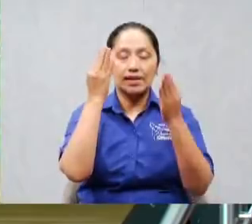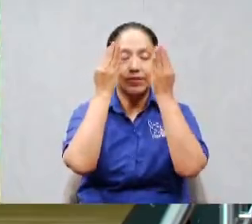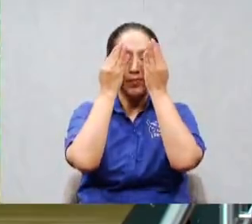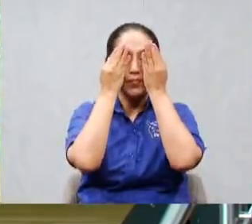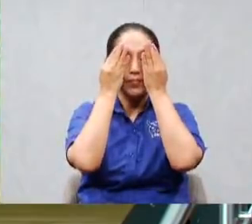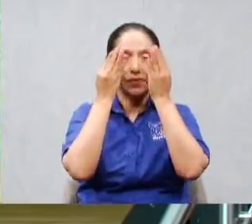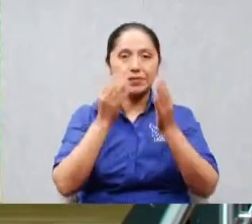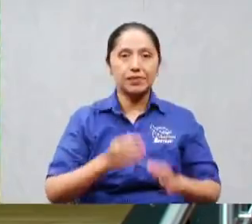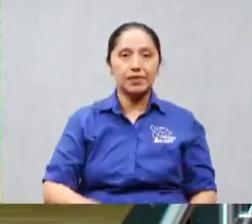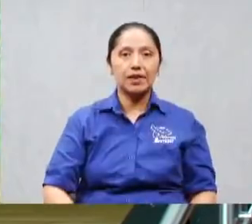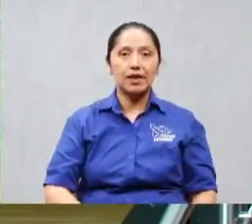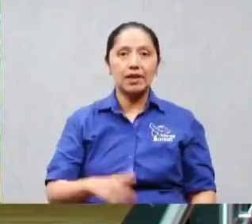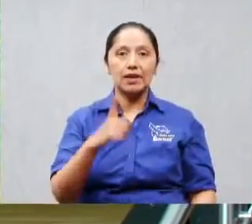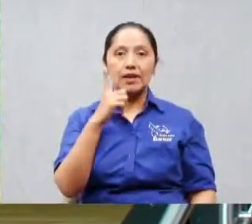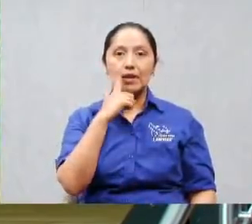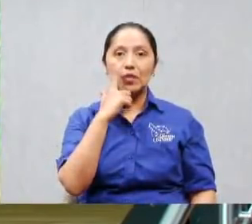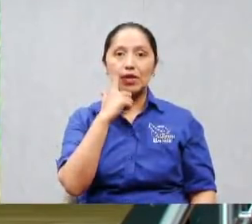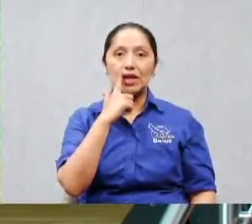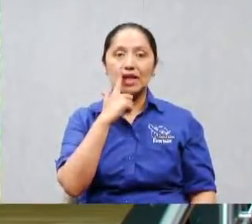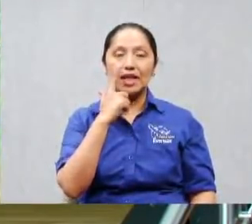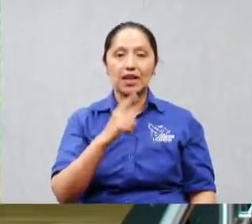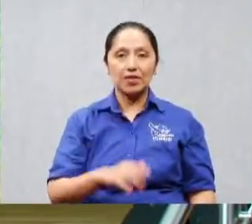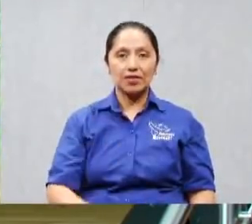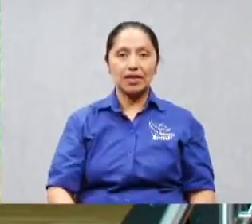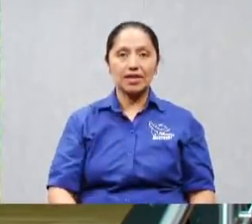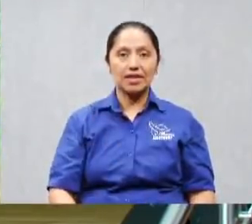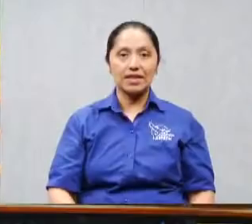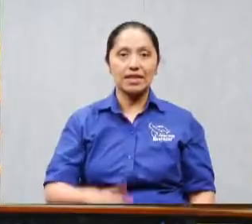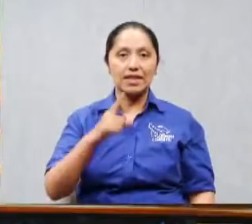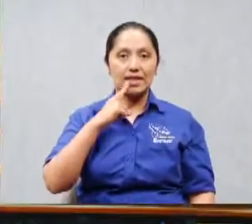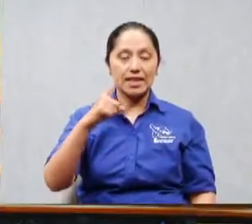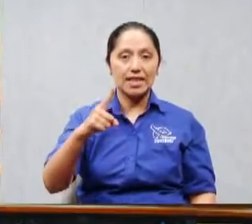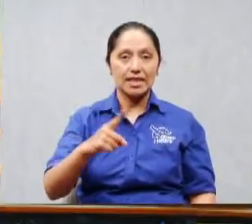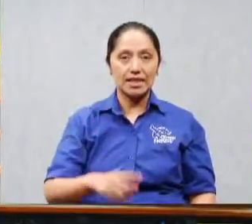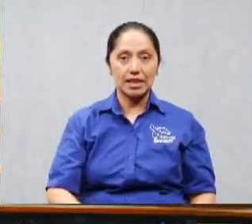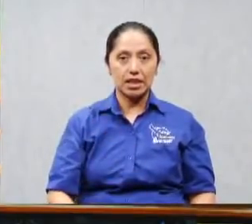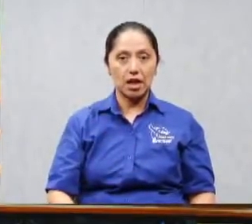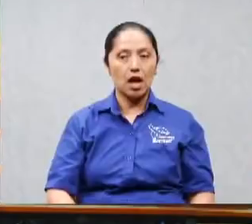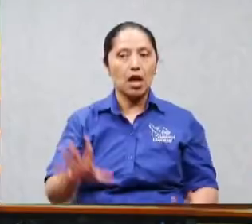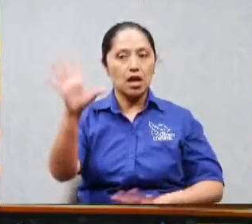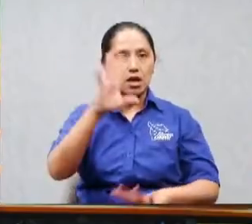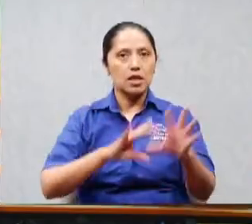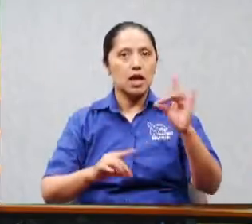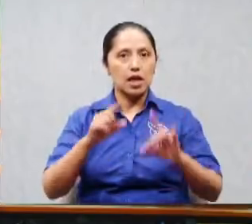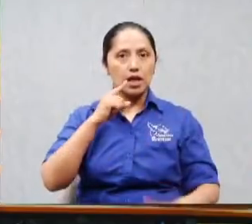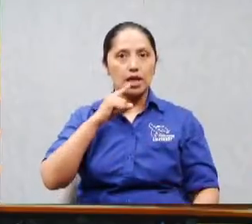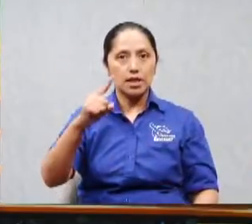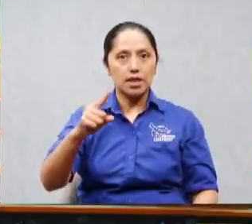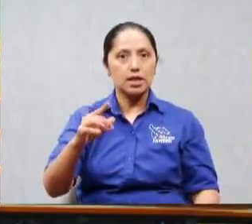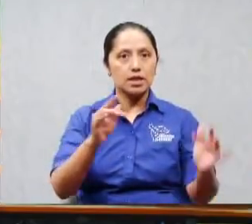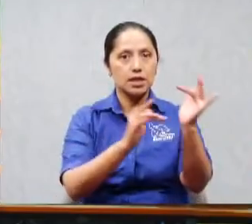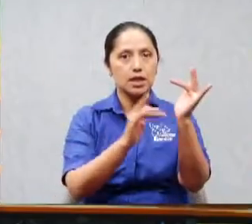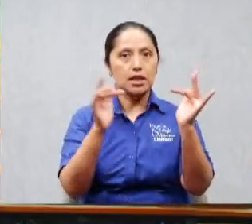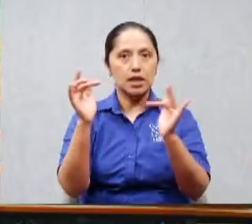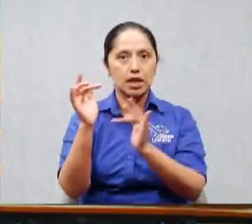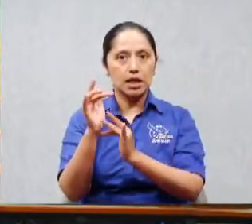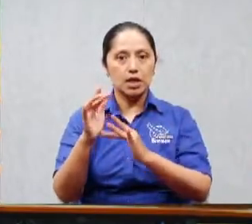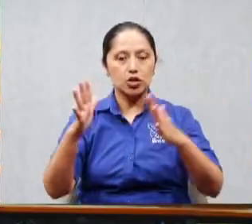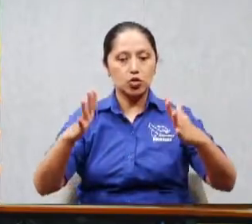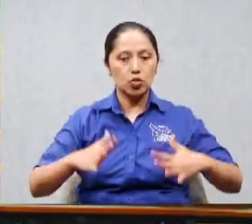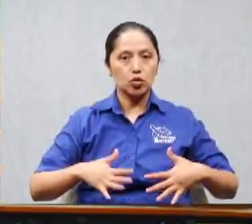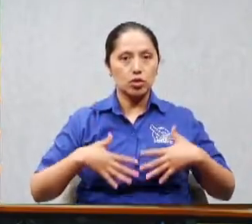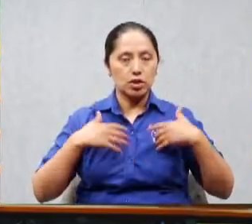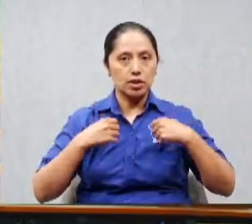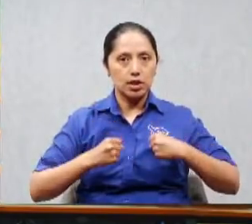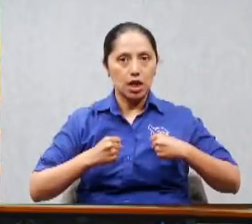habían dicho los jefes de ahí habían dicho si alguien dice que Jesús es el Mesías o que sanó este hombre hay que echarlo en la sinagoga llegó a